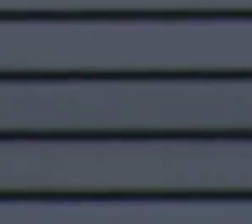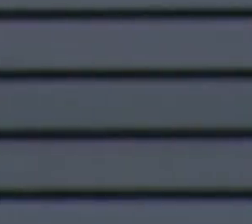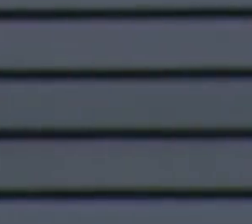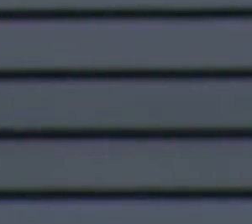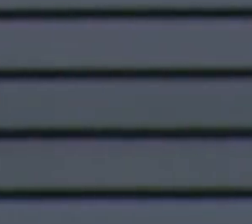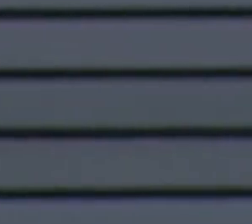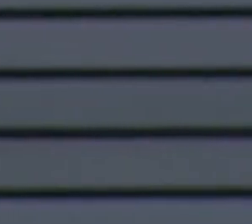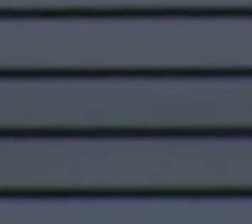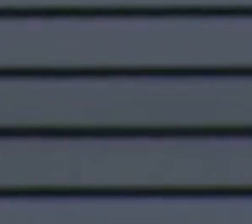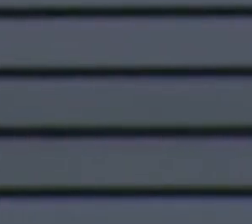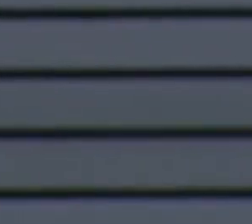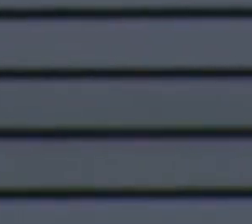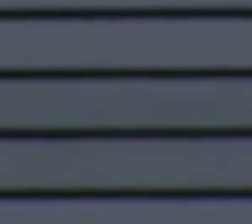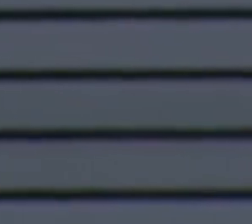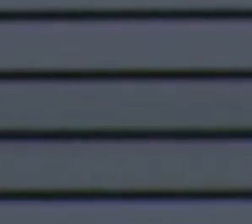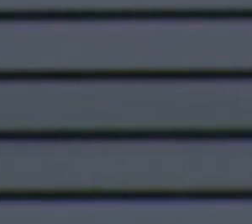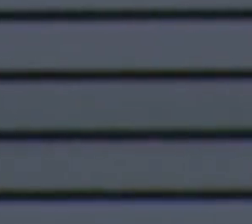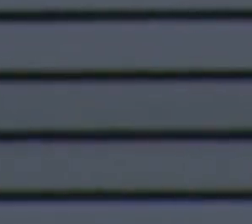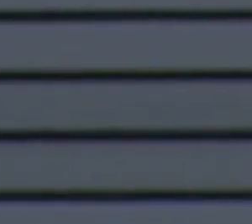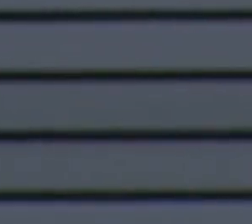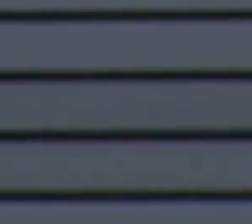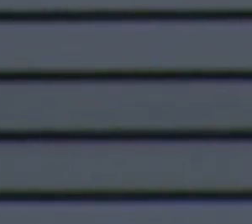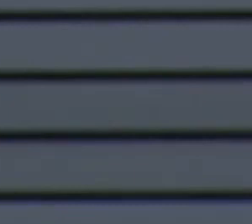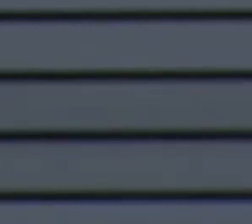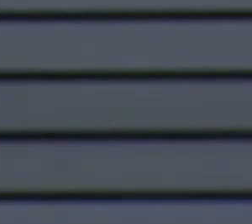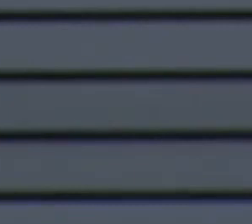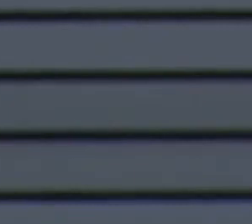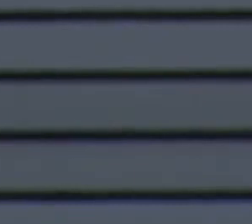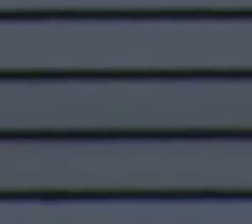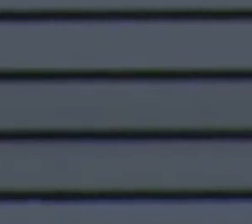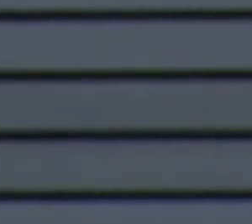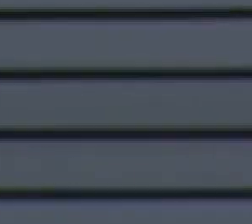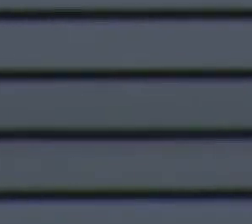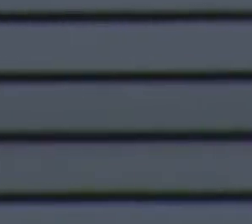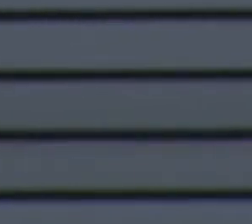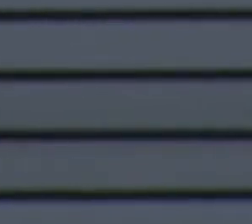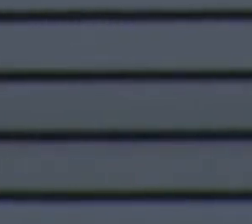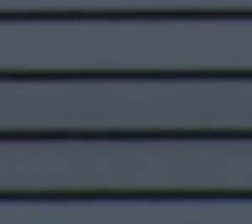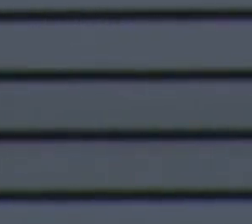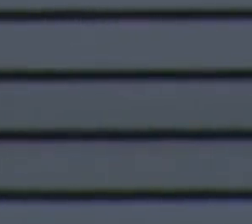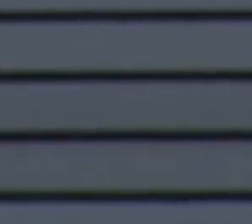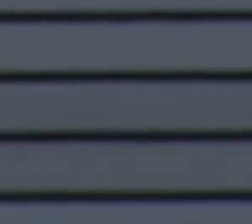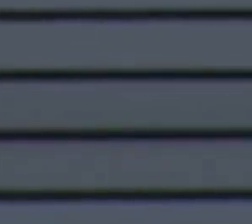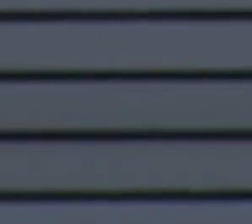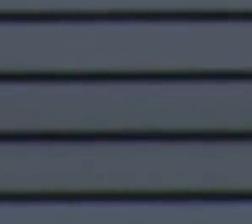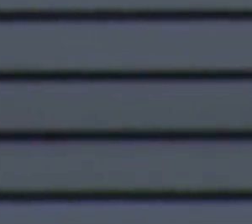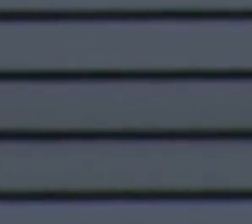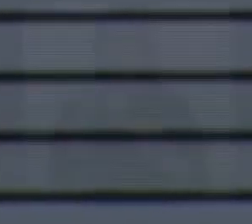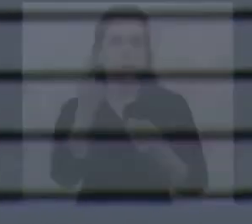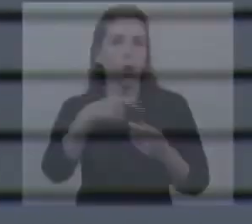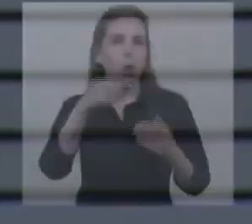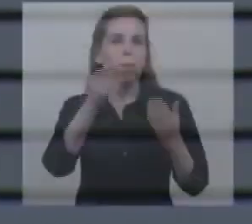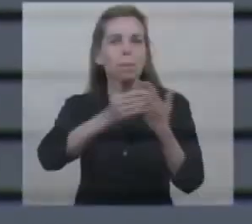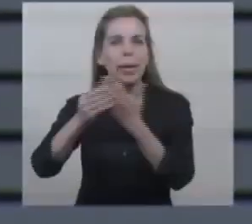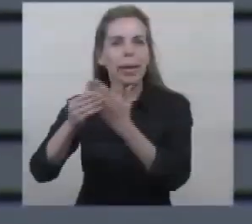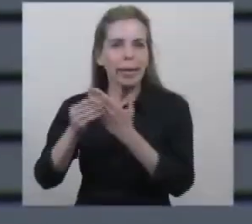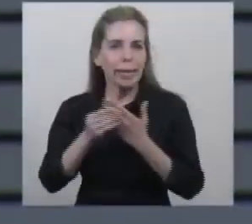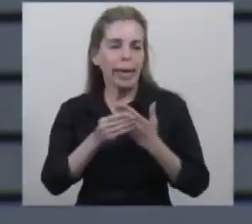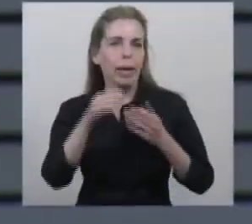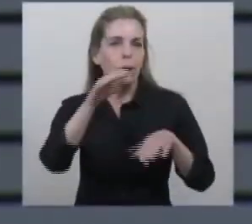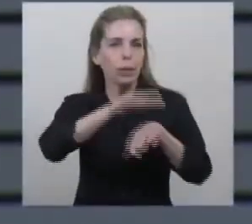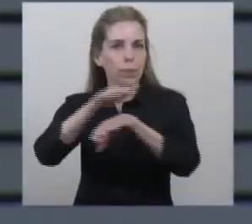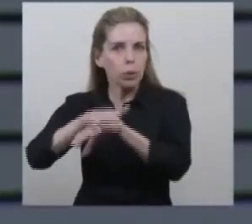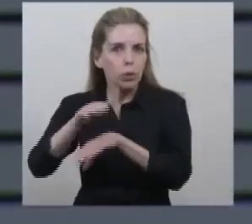Muchas gracias, Intendente. Martín Gil y todo el equipo del Ministerio estuvieron a cargo de este programa de los hospitales